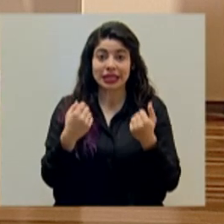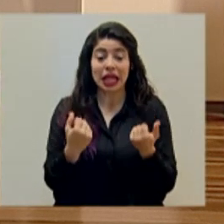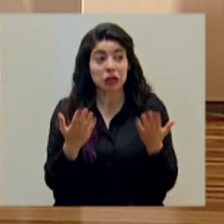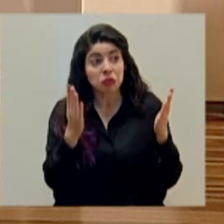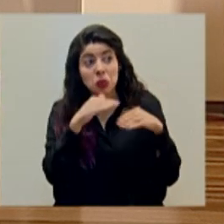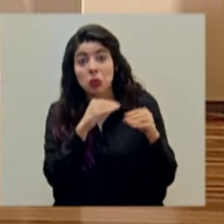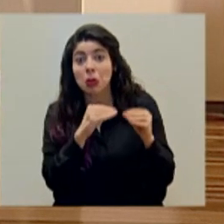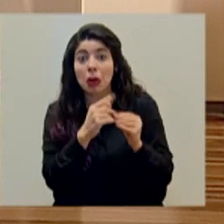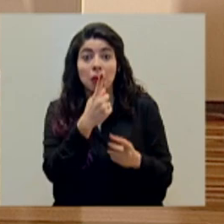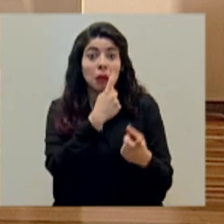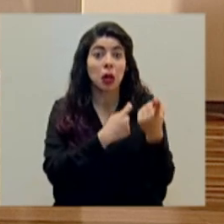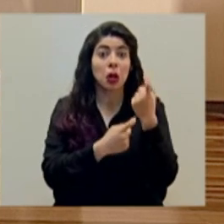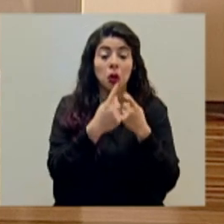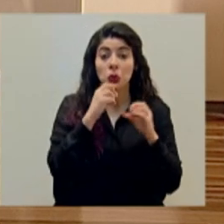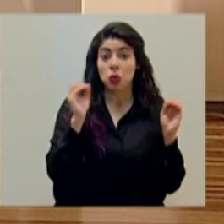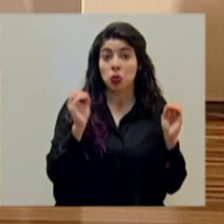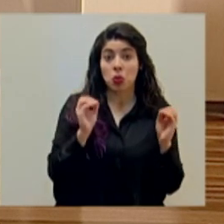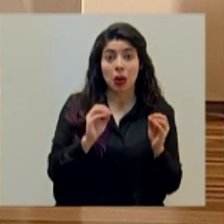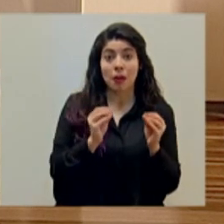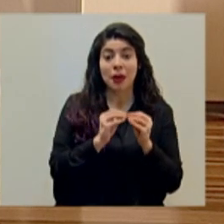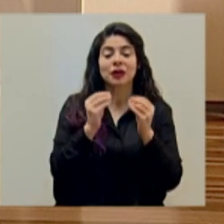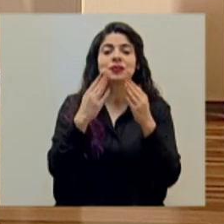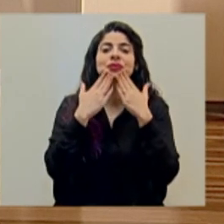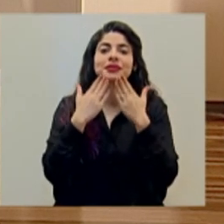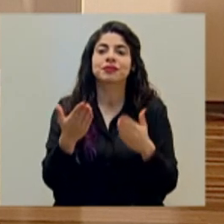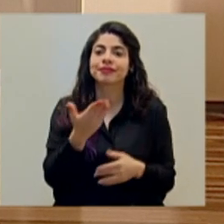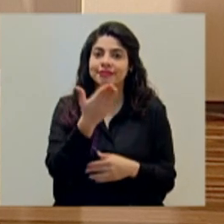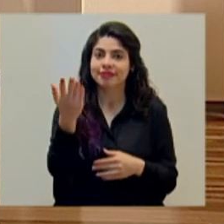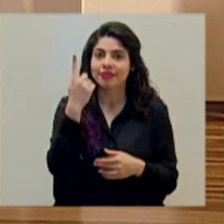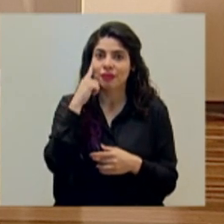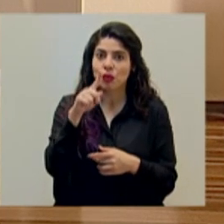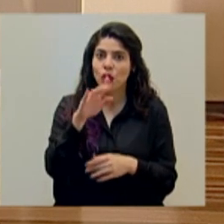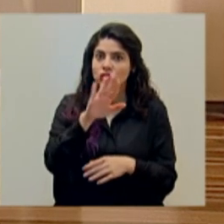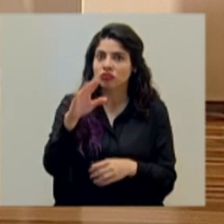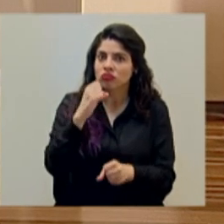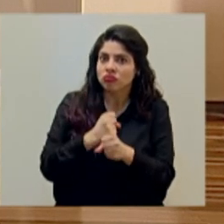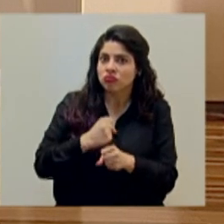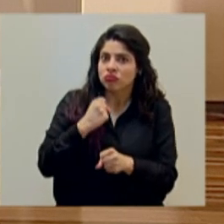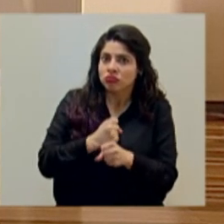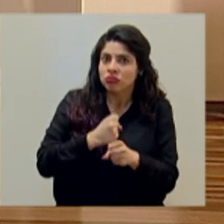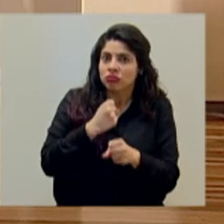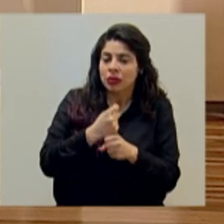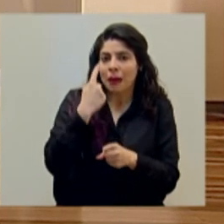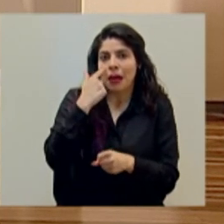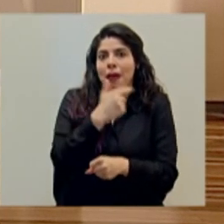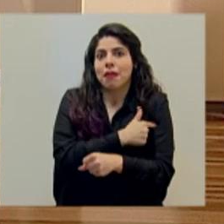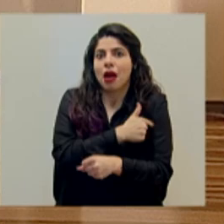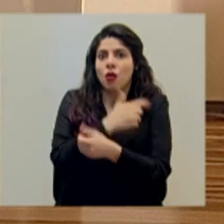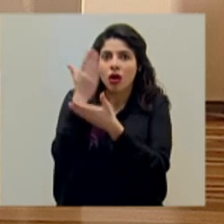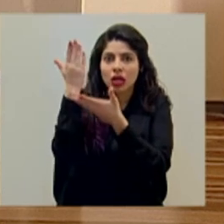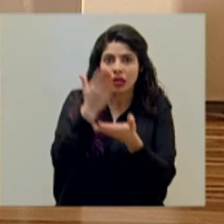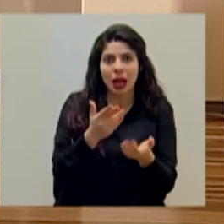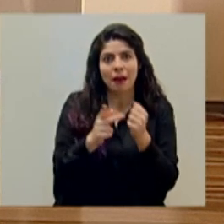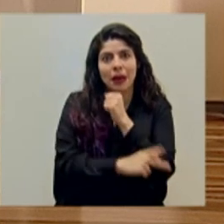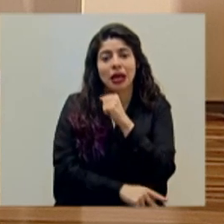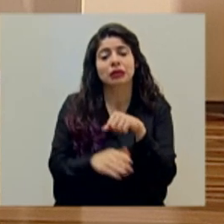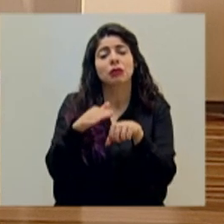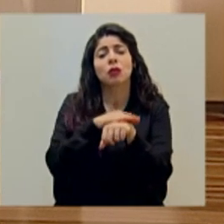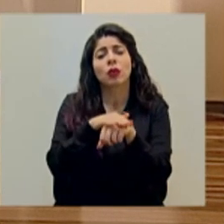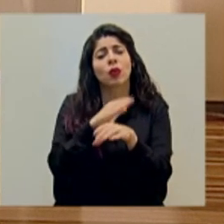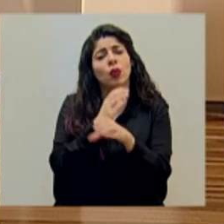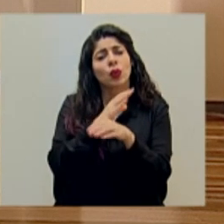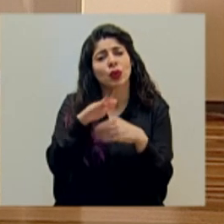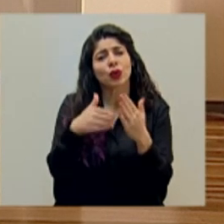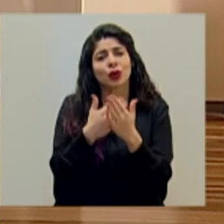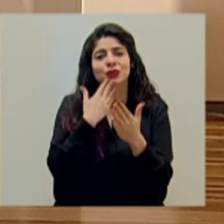tenemos más consultas de los medios regionales les agradecemos a ustedes por toda esta labor para que lleguen estas vacunas al país por favor a cuidarnos